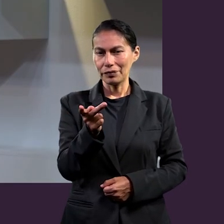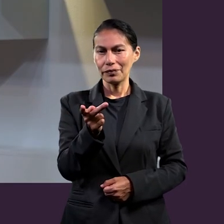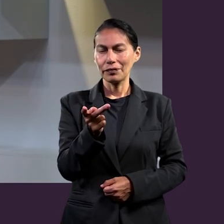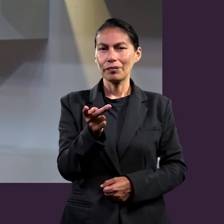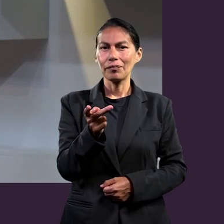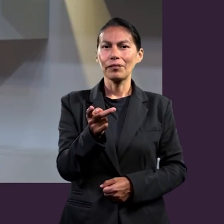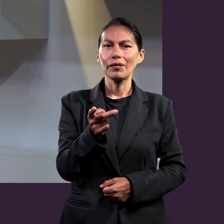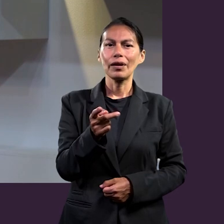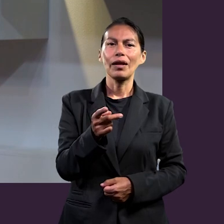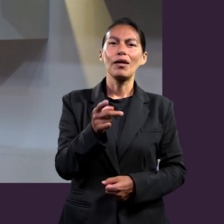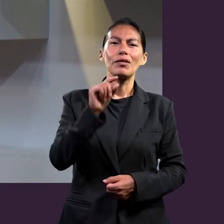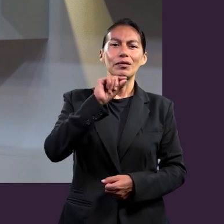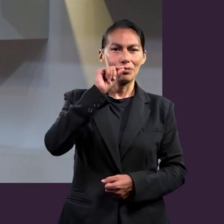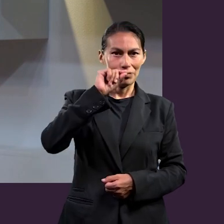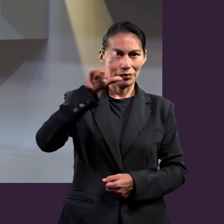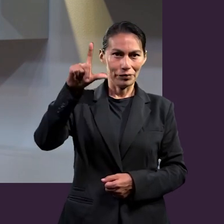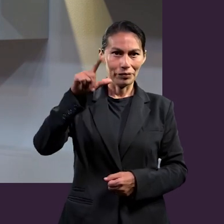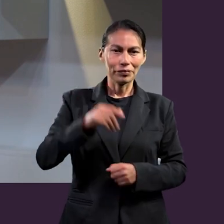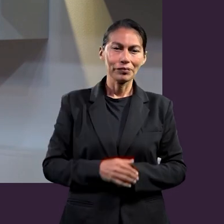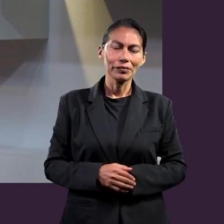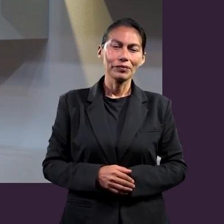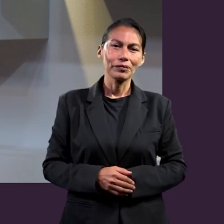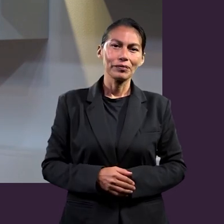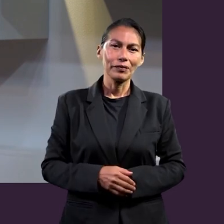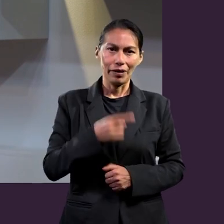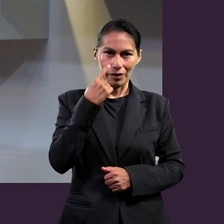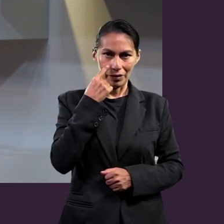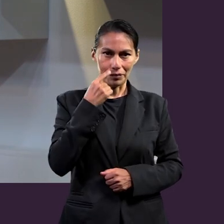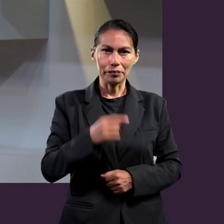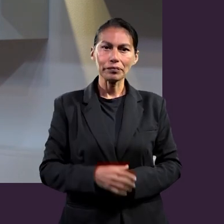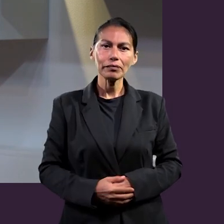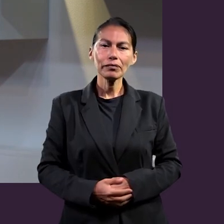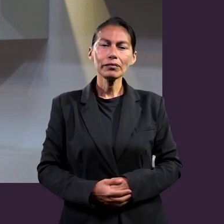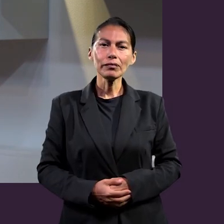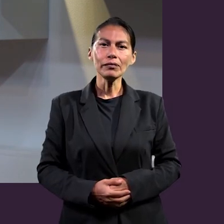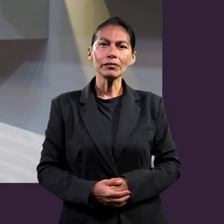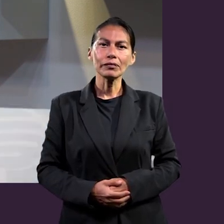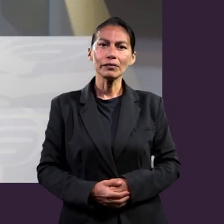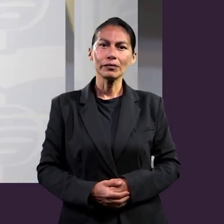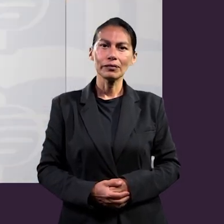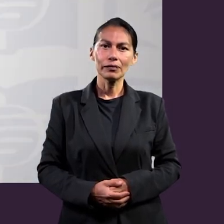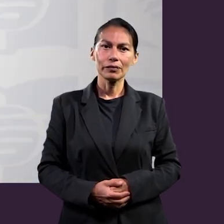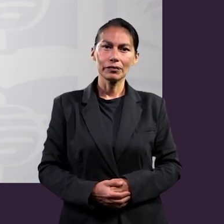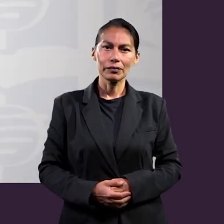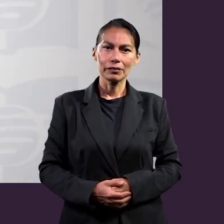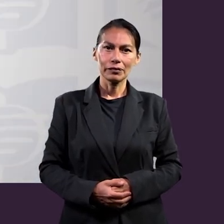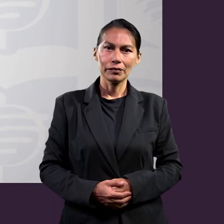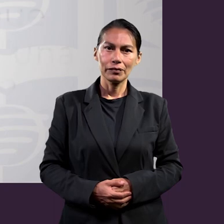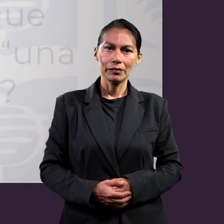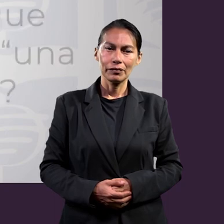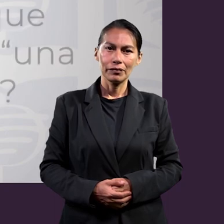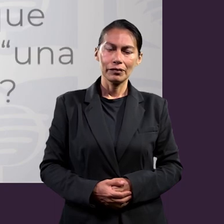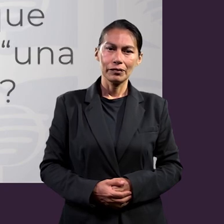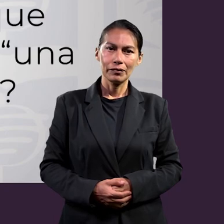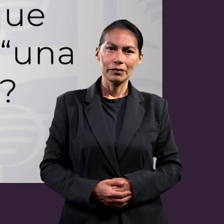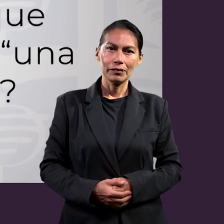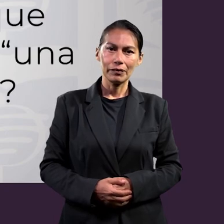tenemos otra pregunta para uno de nuestros expertos y esta pregunta va de la siguiente manera.